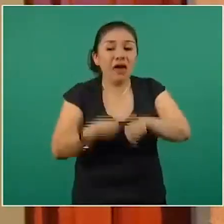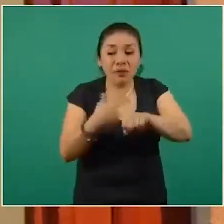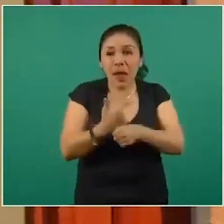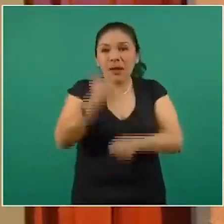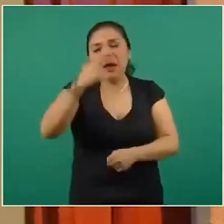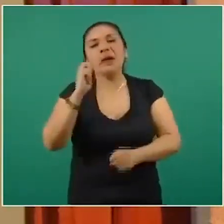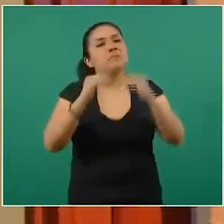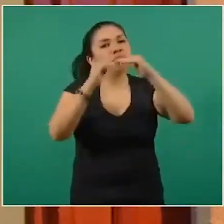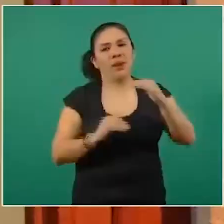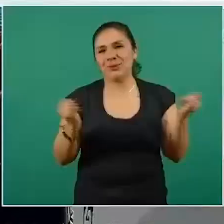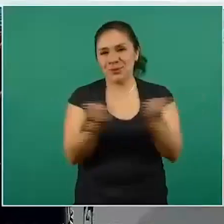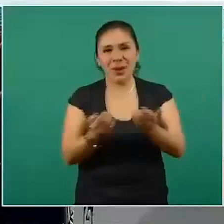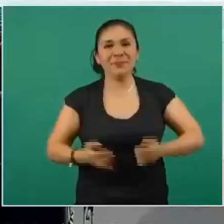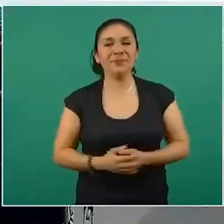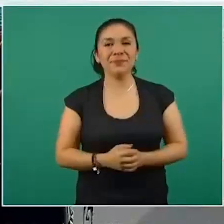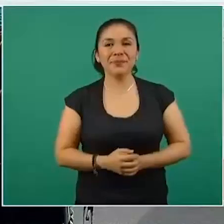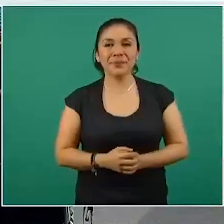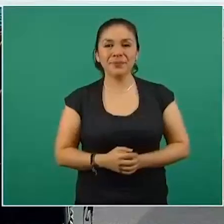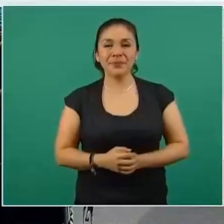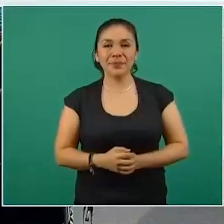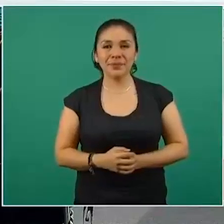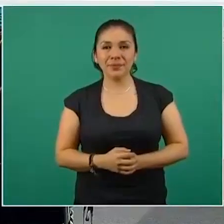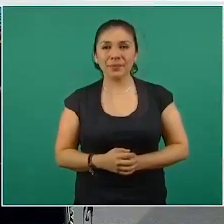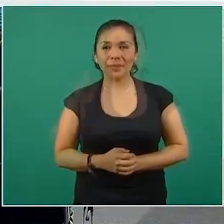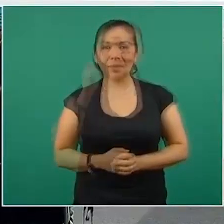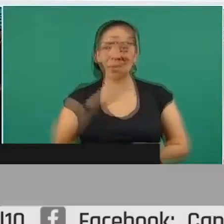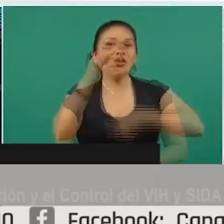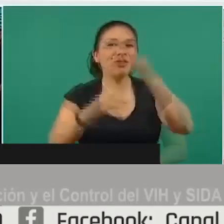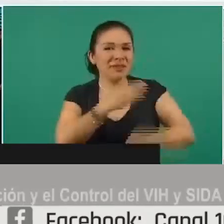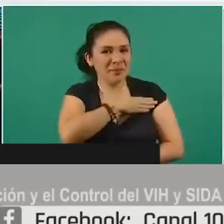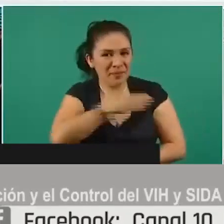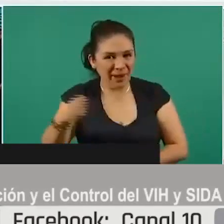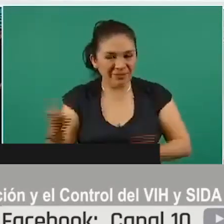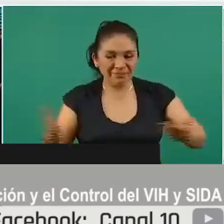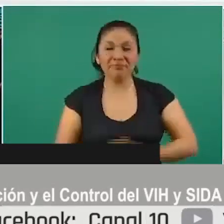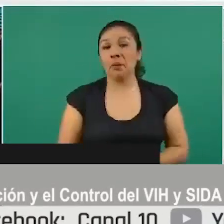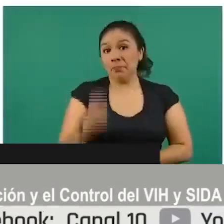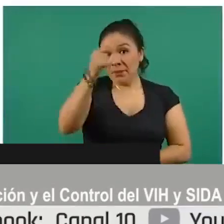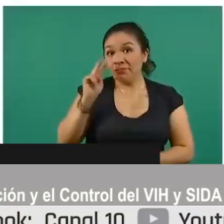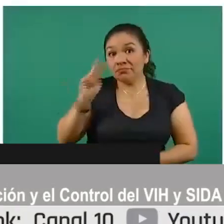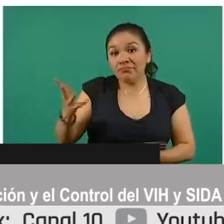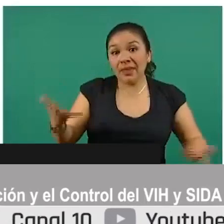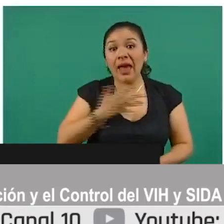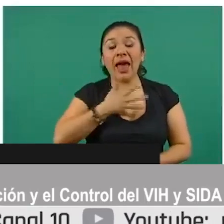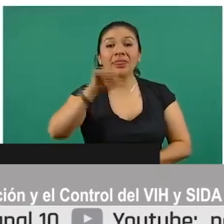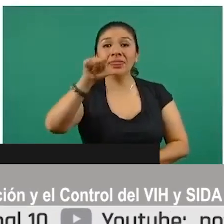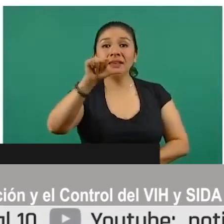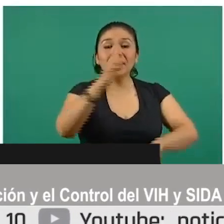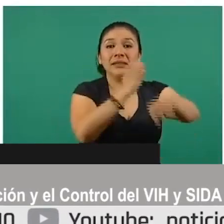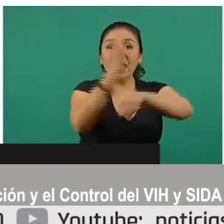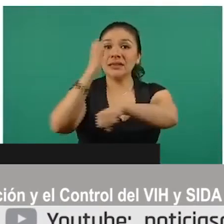adecuado de la pandemia y avance junto al resto de las entidades a un color verde. En primer lugar, hay que señalar que 16